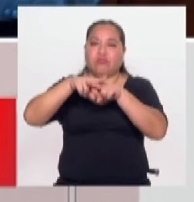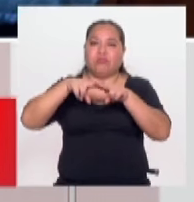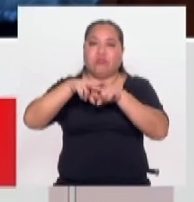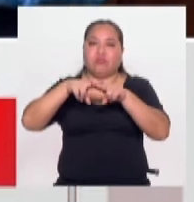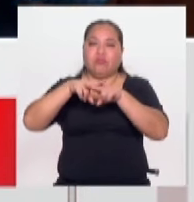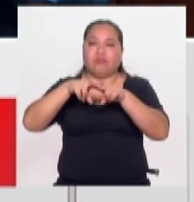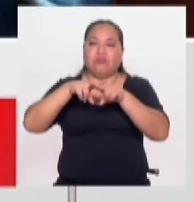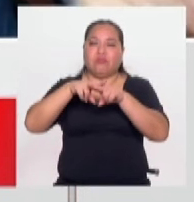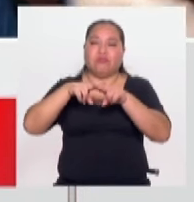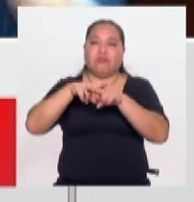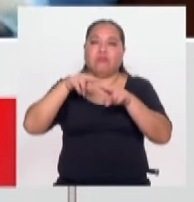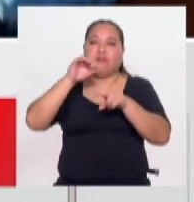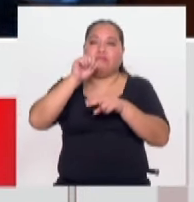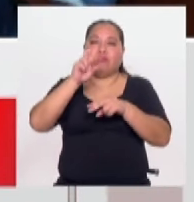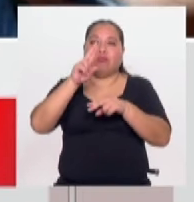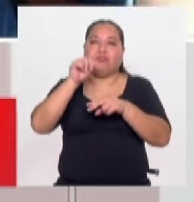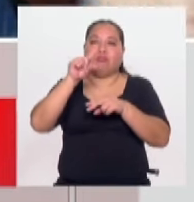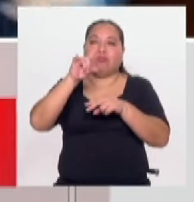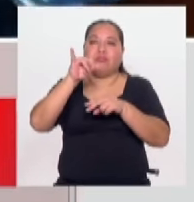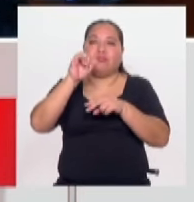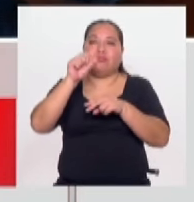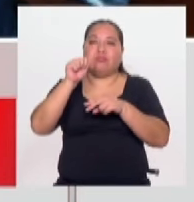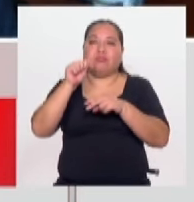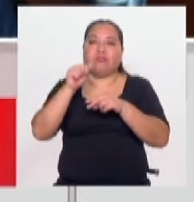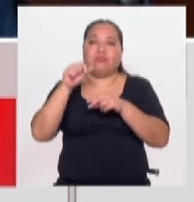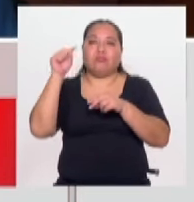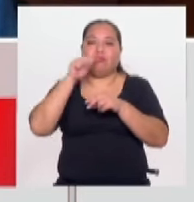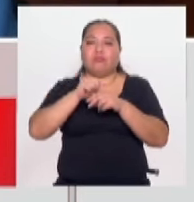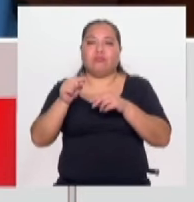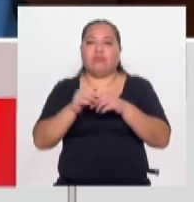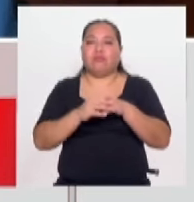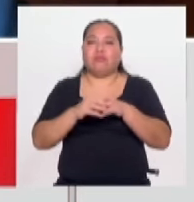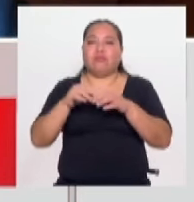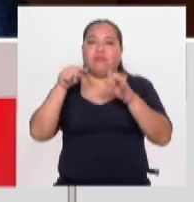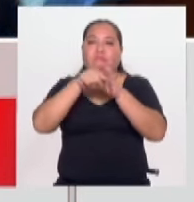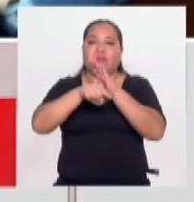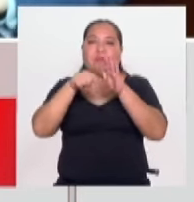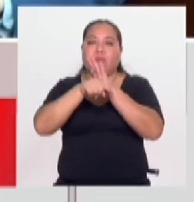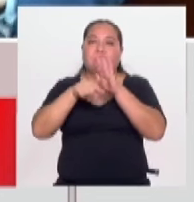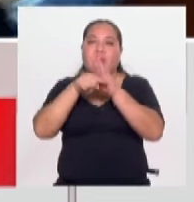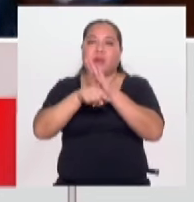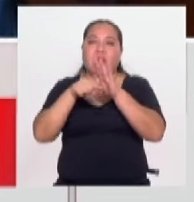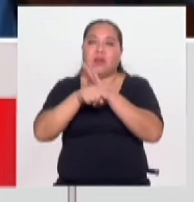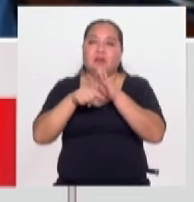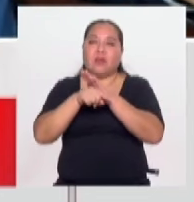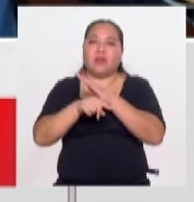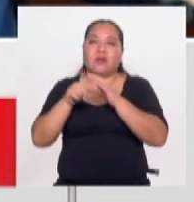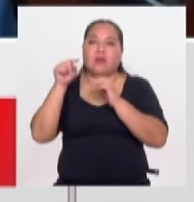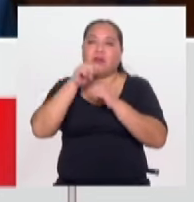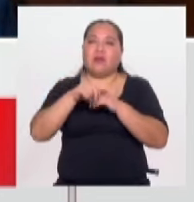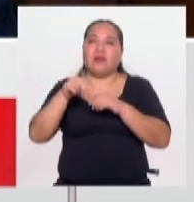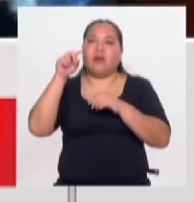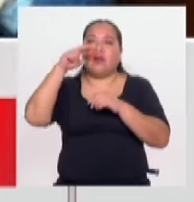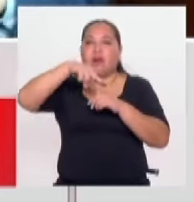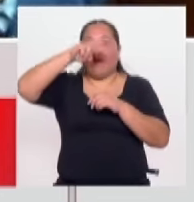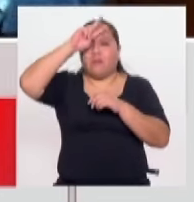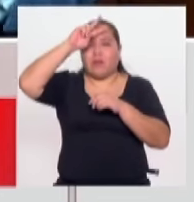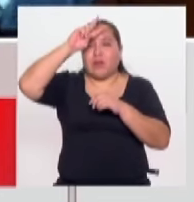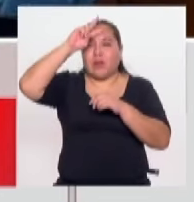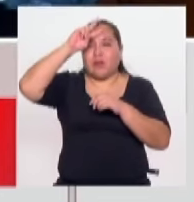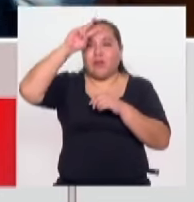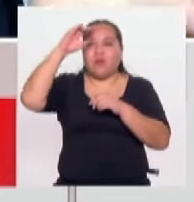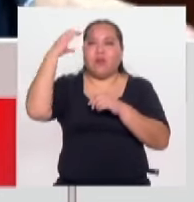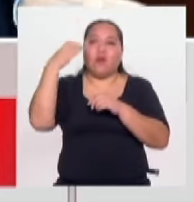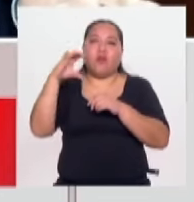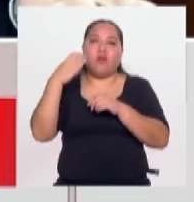El tema de Aragua mata, cobra cupos, extorsiona. En el Perú, como también en Colombia, como también en